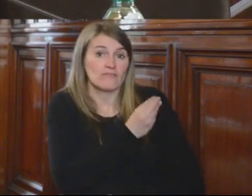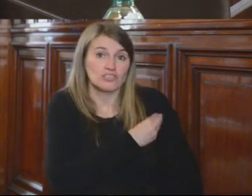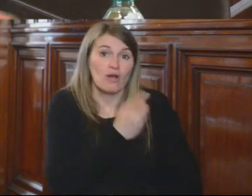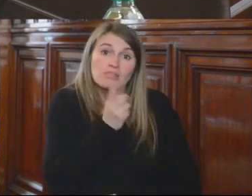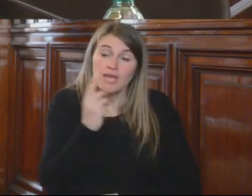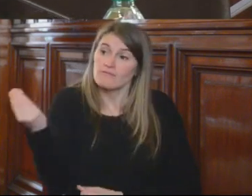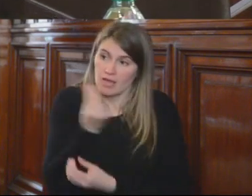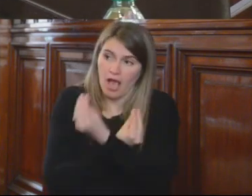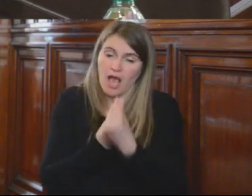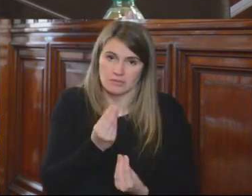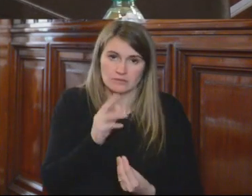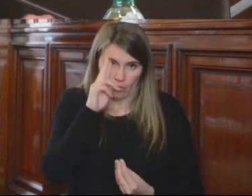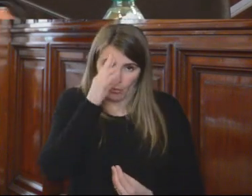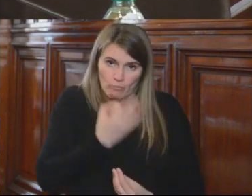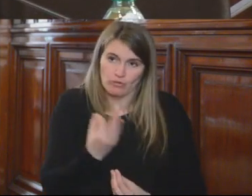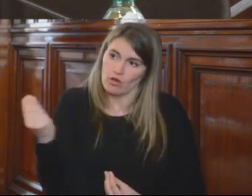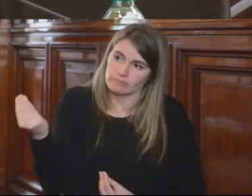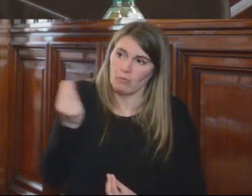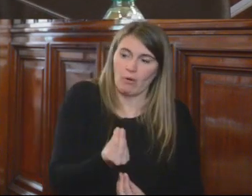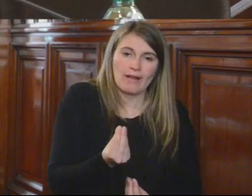reincorporación.